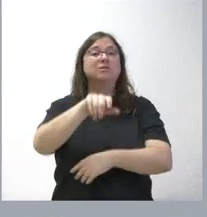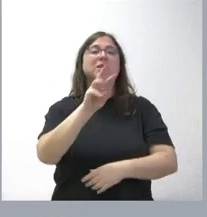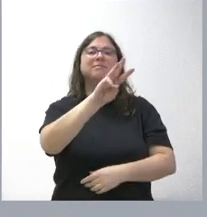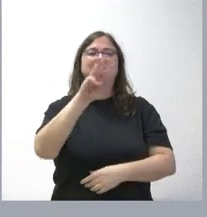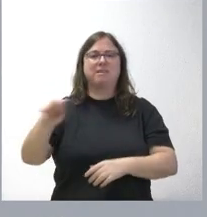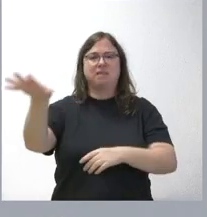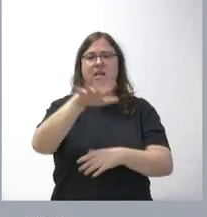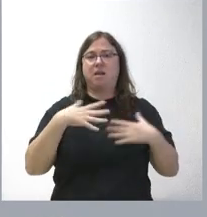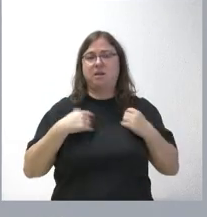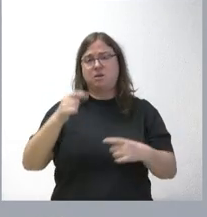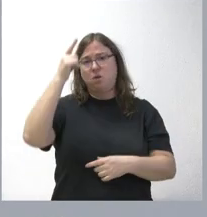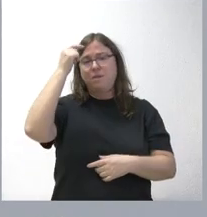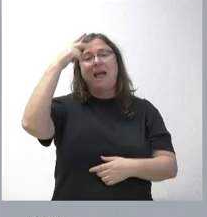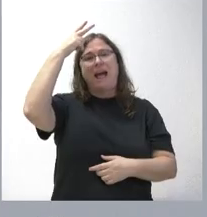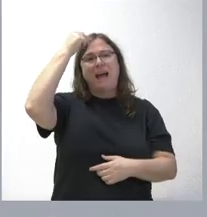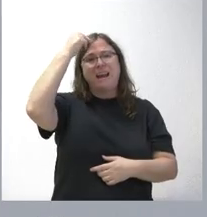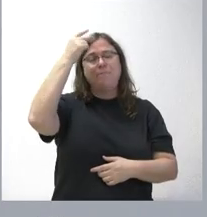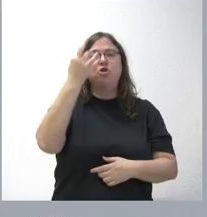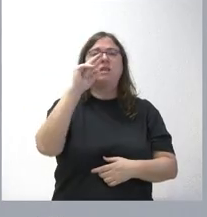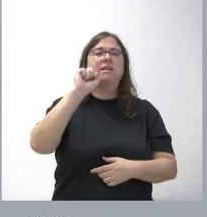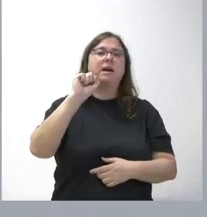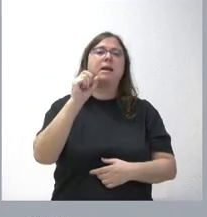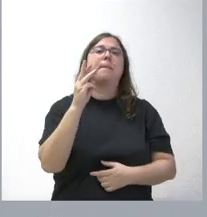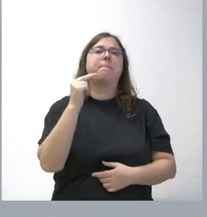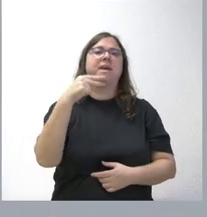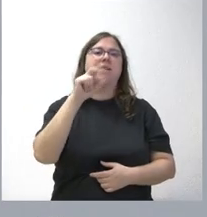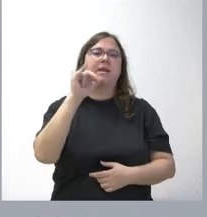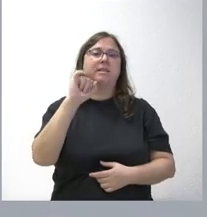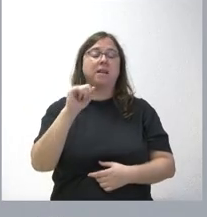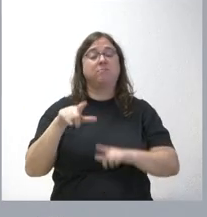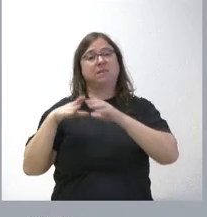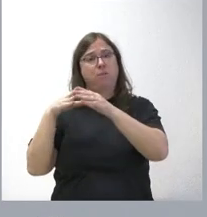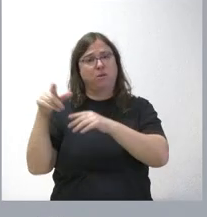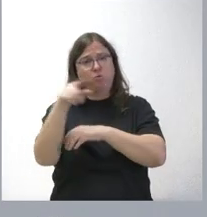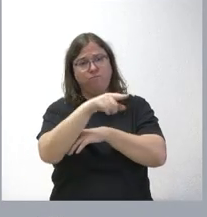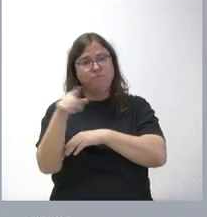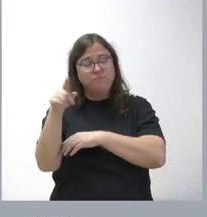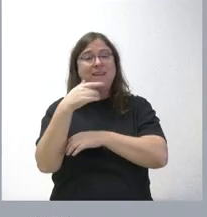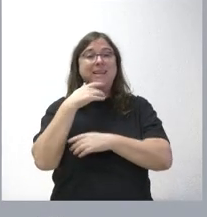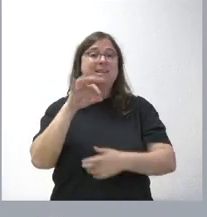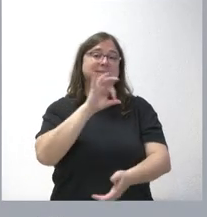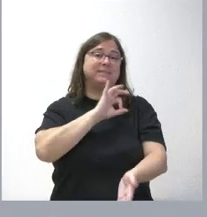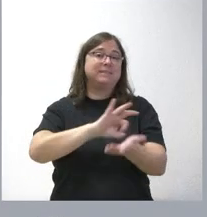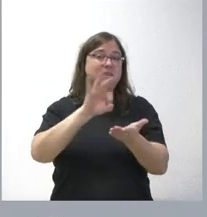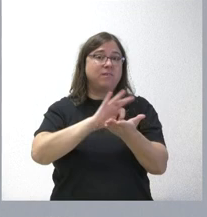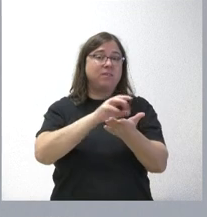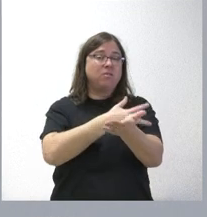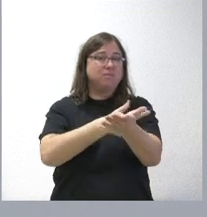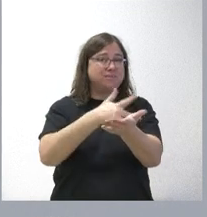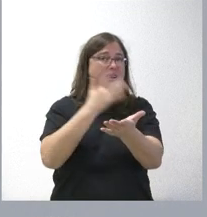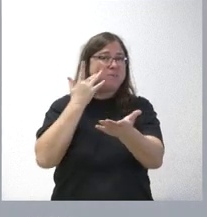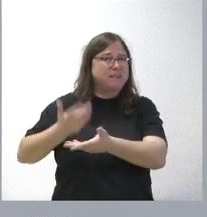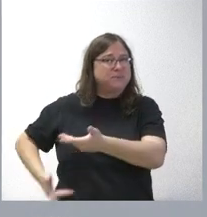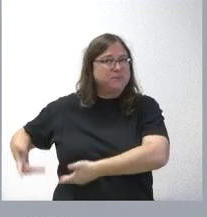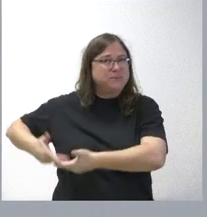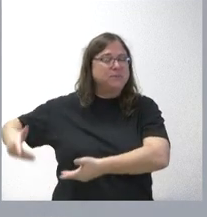en las zonas básicas de Arevalo, Tietar y Piedraíta el barco. Se trata de acercar el servicio al mundo rural sin necesidad de